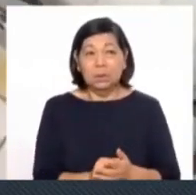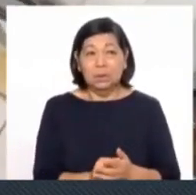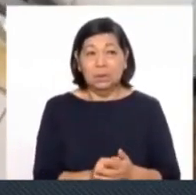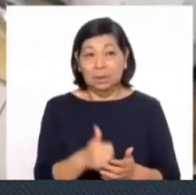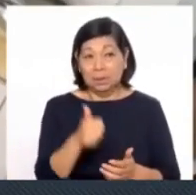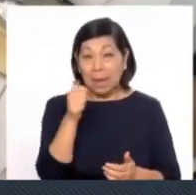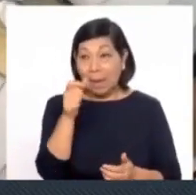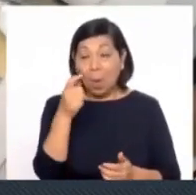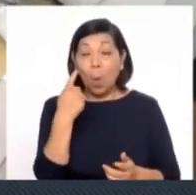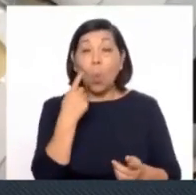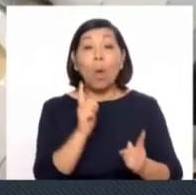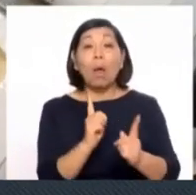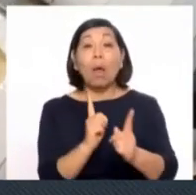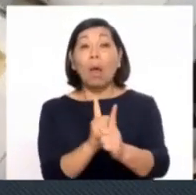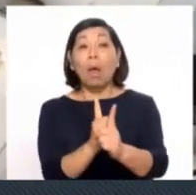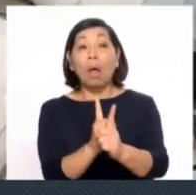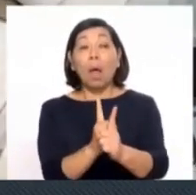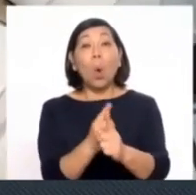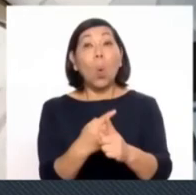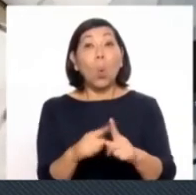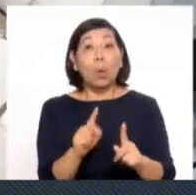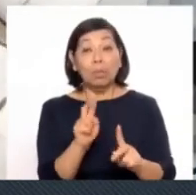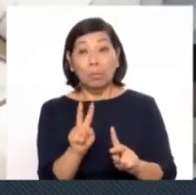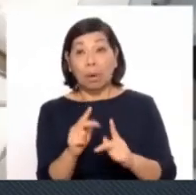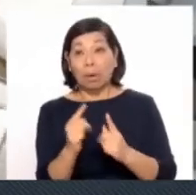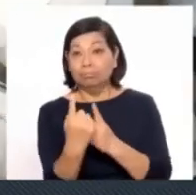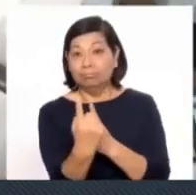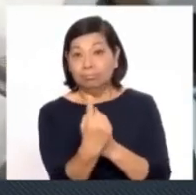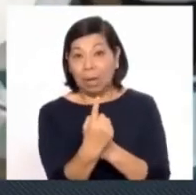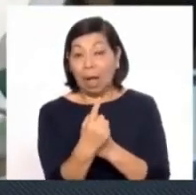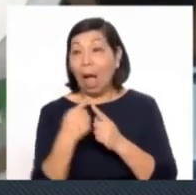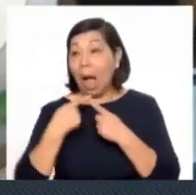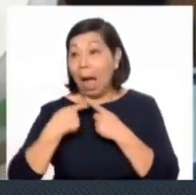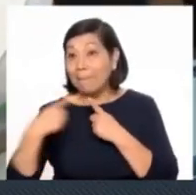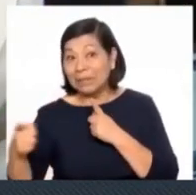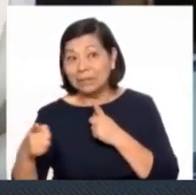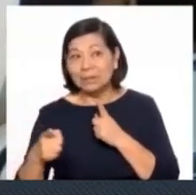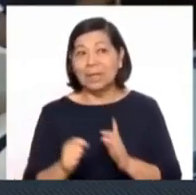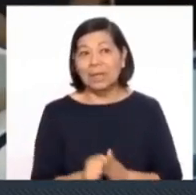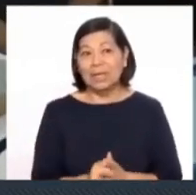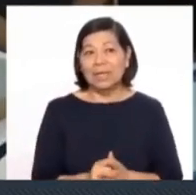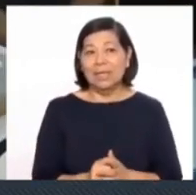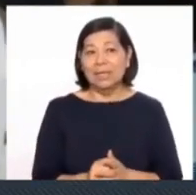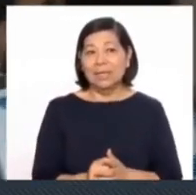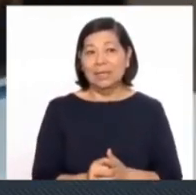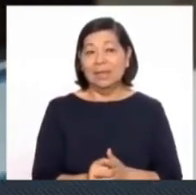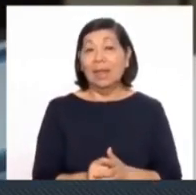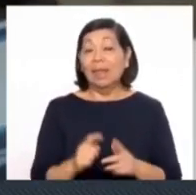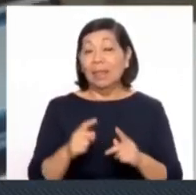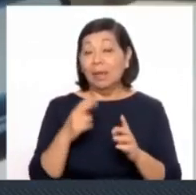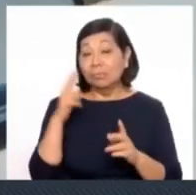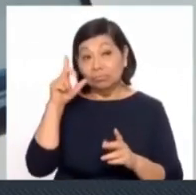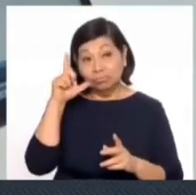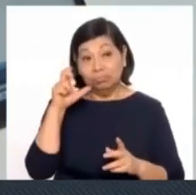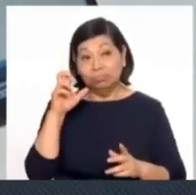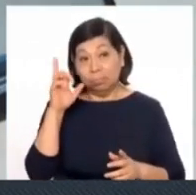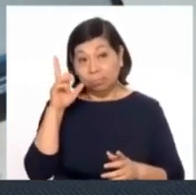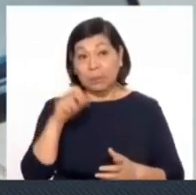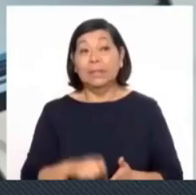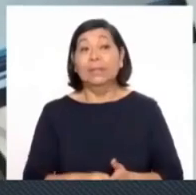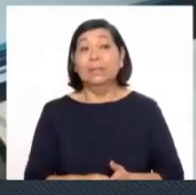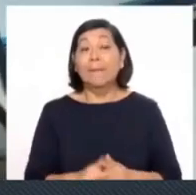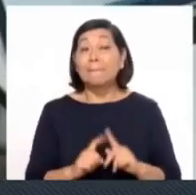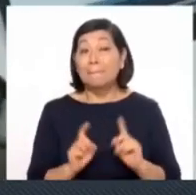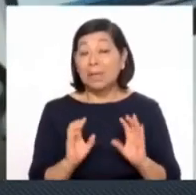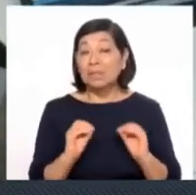trasera de la persona, y el botón de pánico, cuando nosotros lo vemos de frente, podemos mandar la señal vía Telegram. El